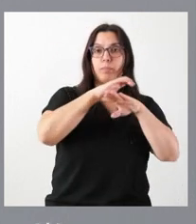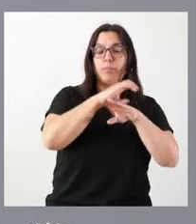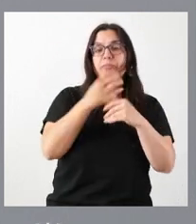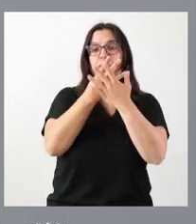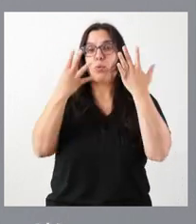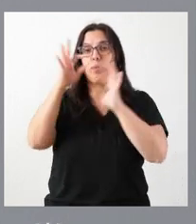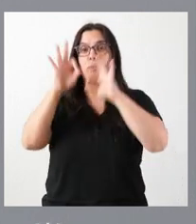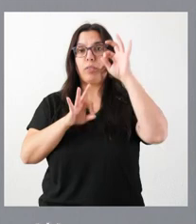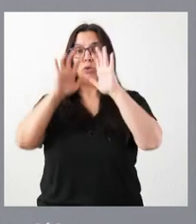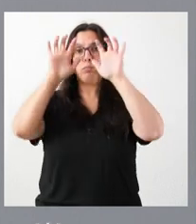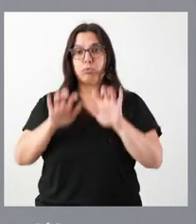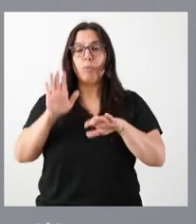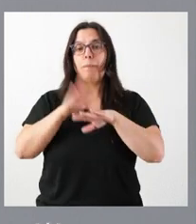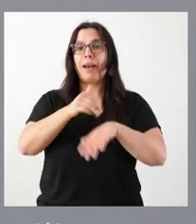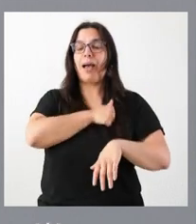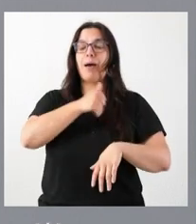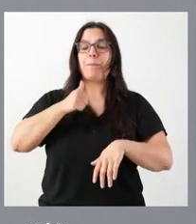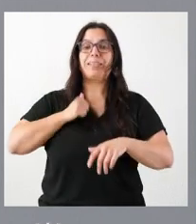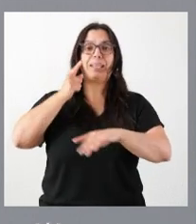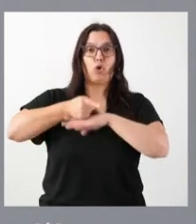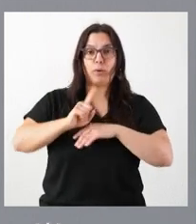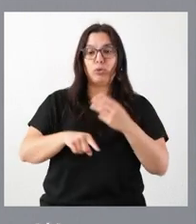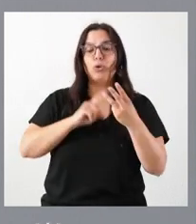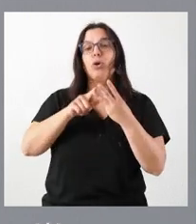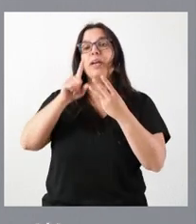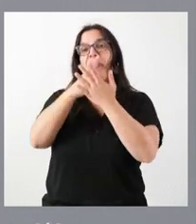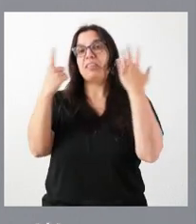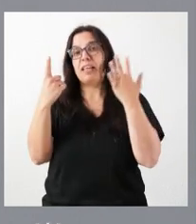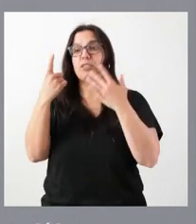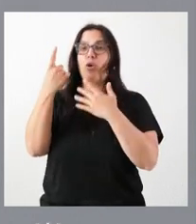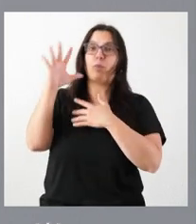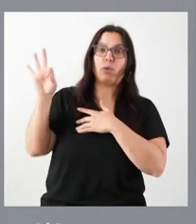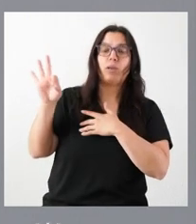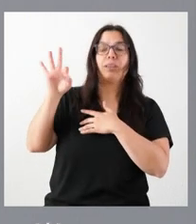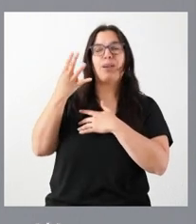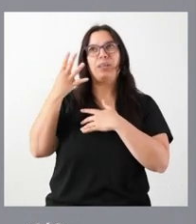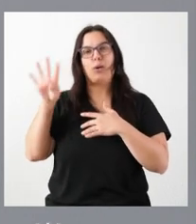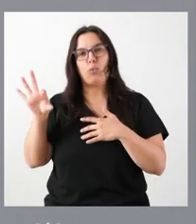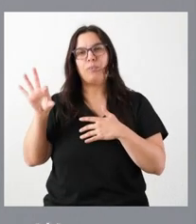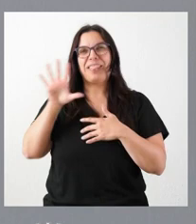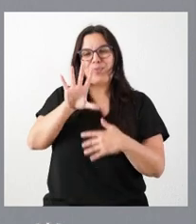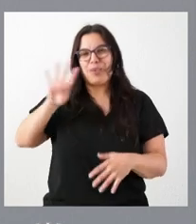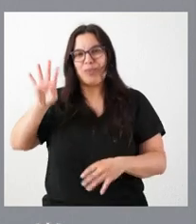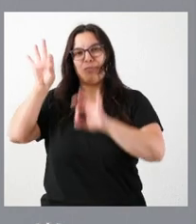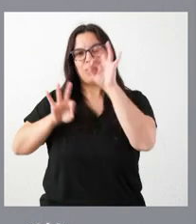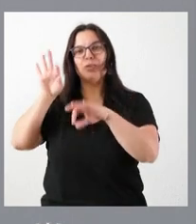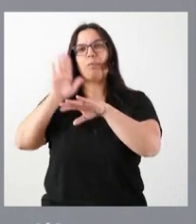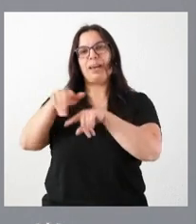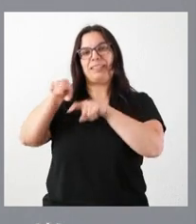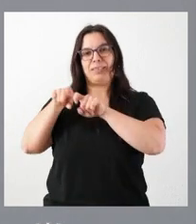% para el máster no habilitante y entre el 16% y el 54% para la EBAU.